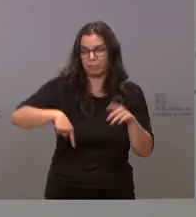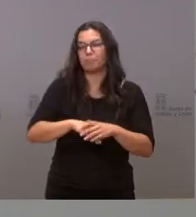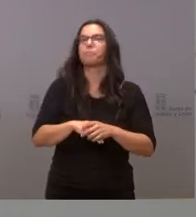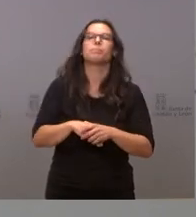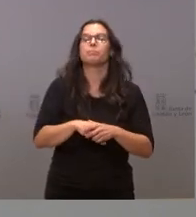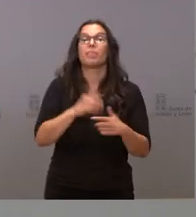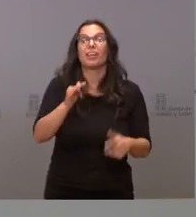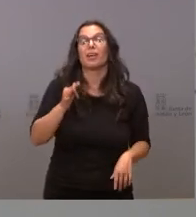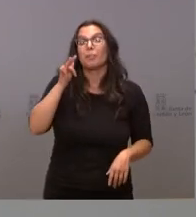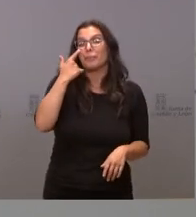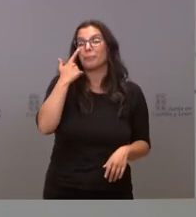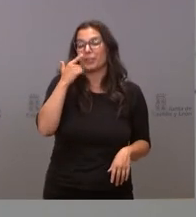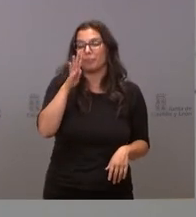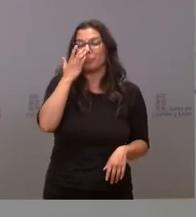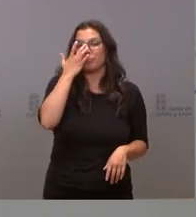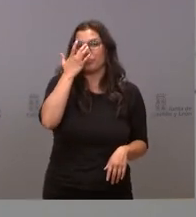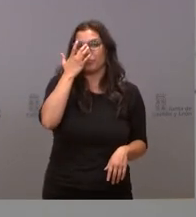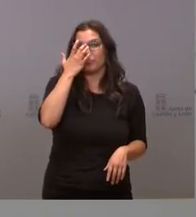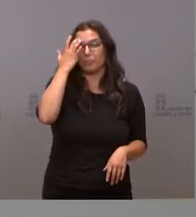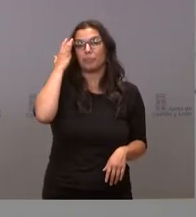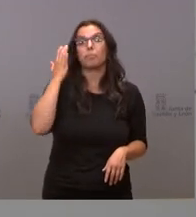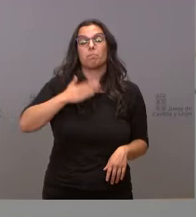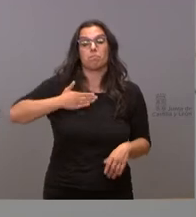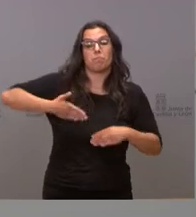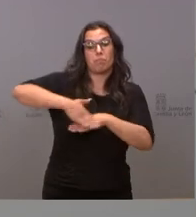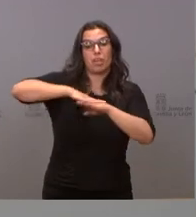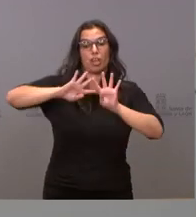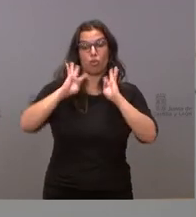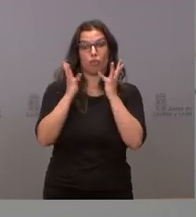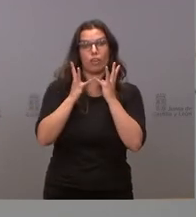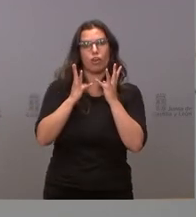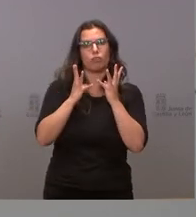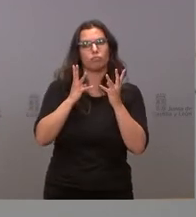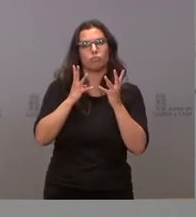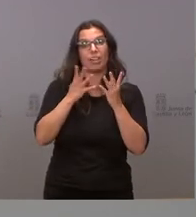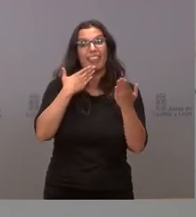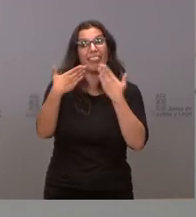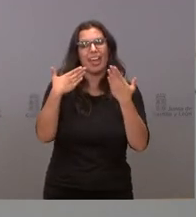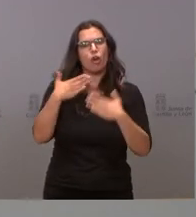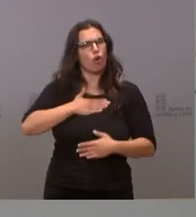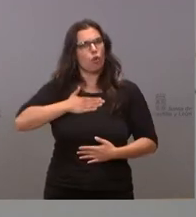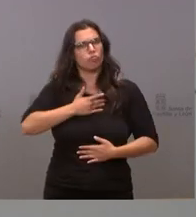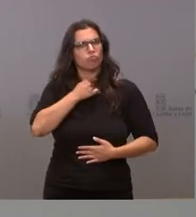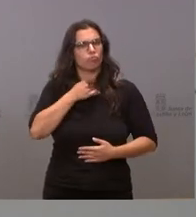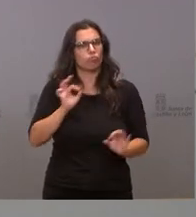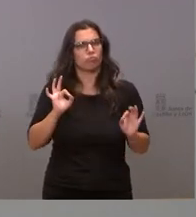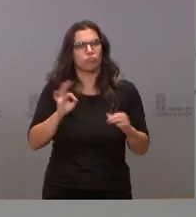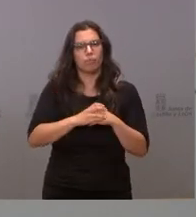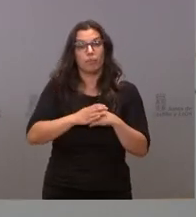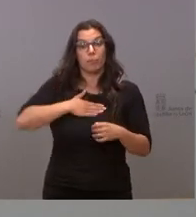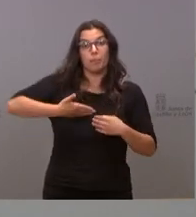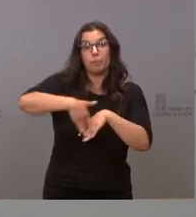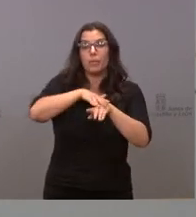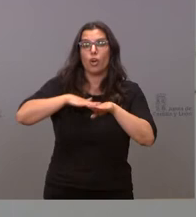Y, además, mire, mi Gobierno se siente cómodo en el diálogo. Mi Gobierno